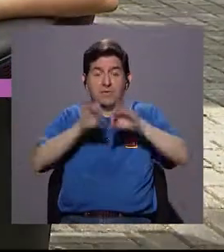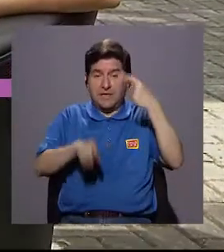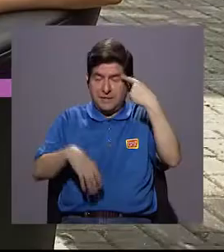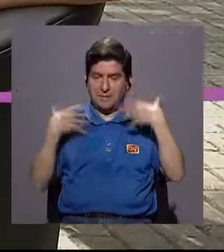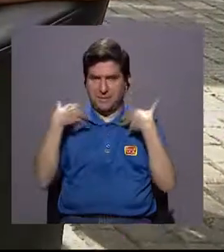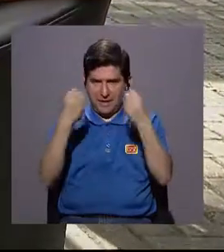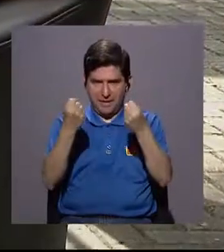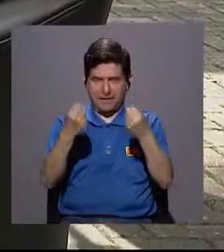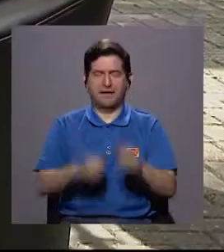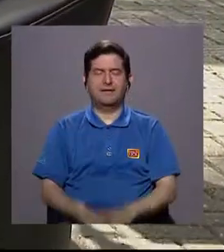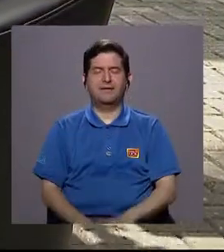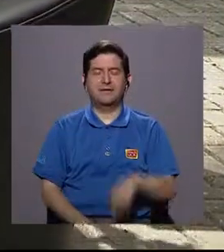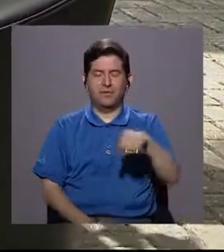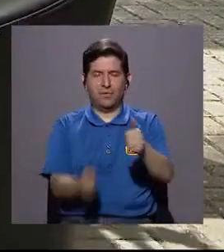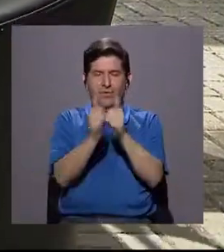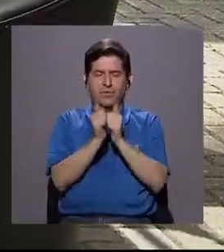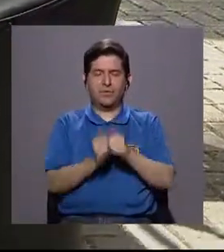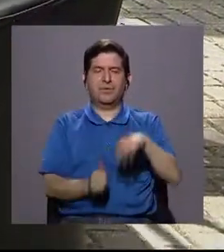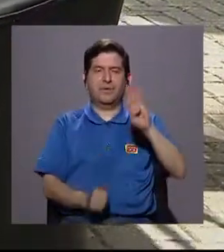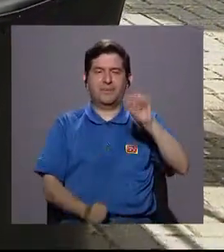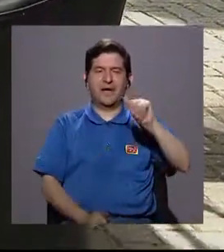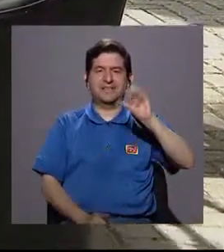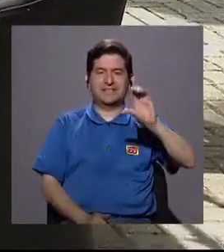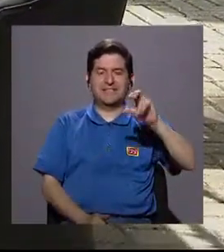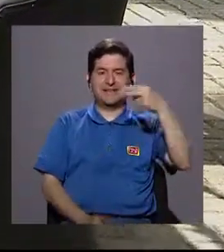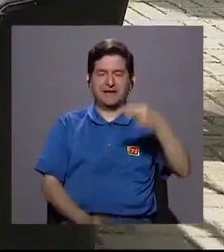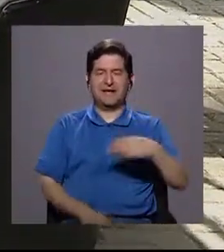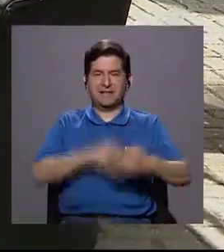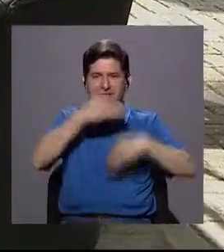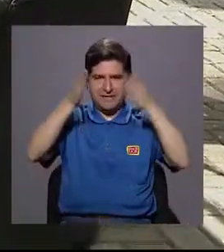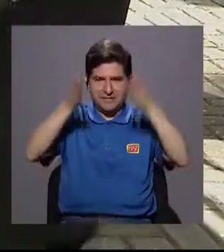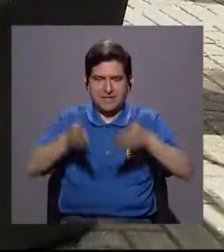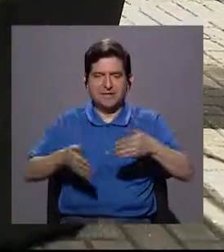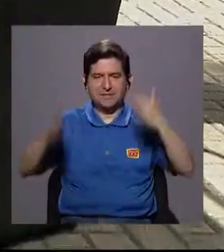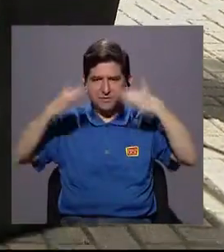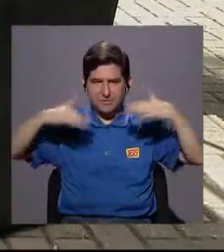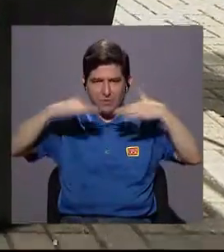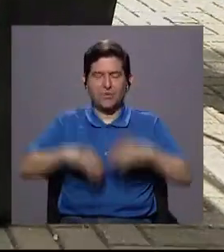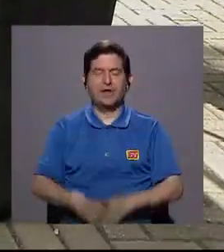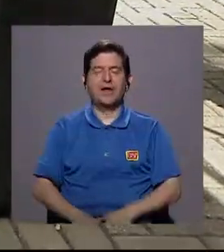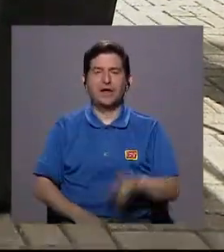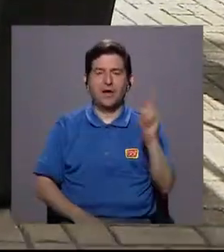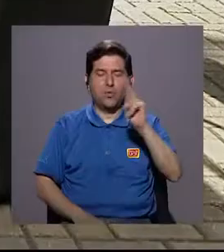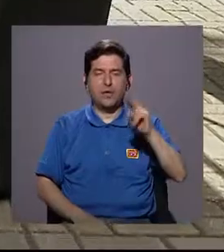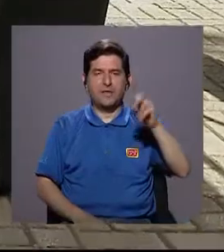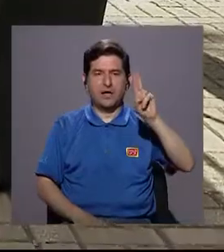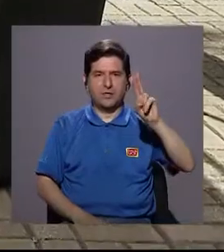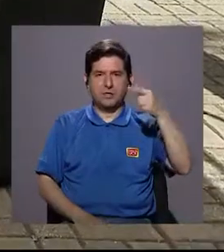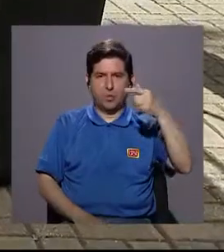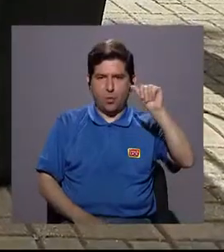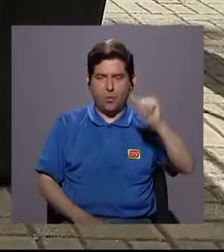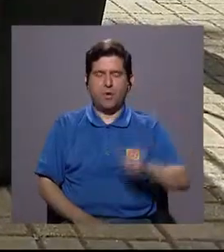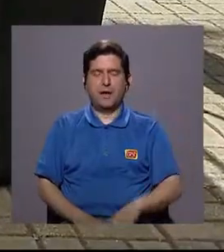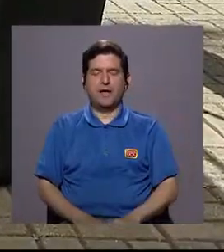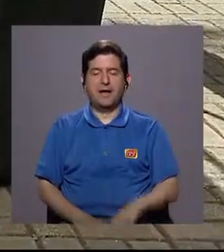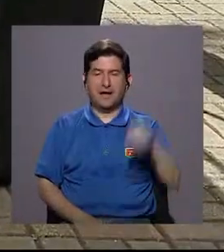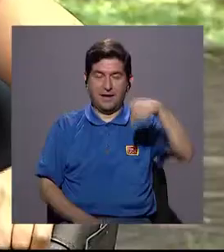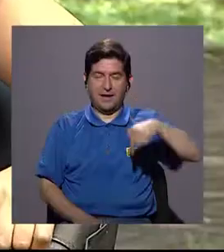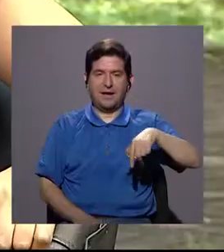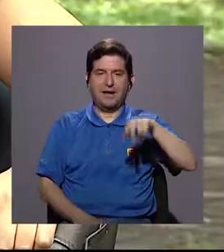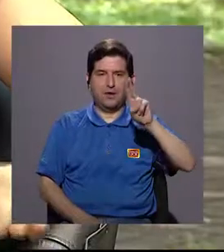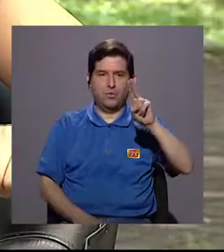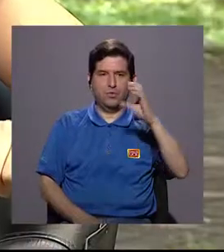Para eso nos acompaña la bachiller Cintia Hernández, gestora ambiental de la Unidad de Gestión Ambiental de la Universidad de Costa Rica.